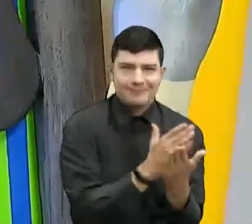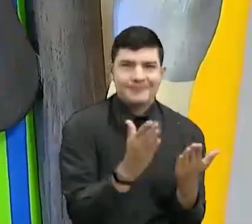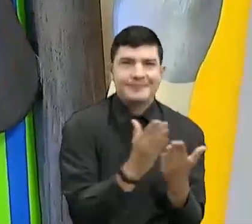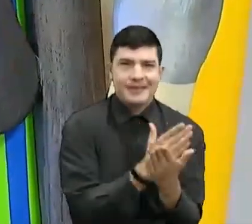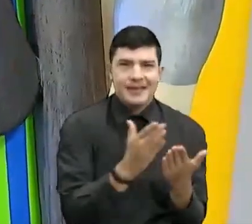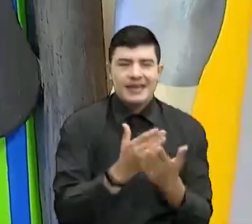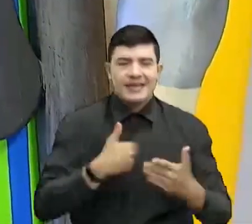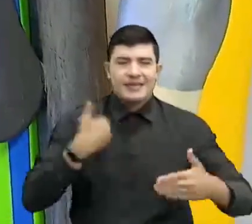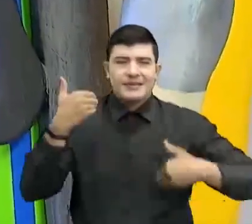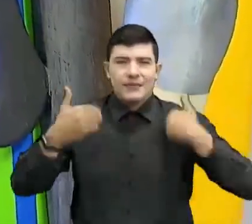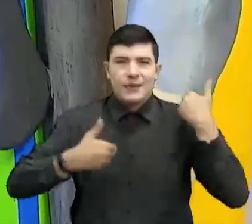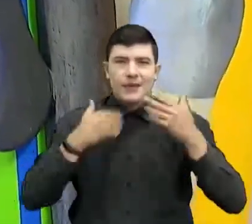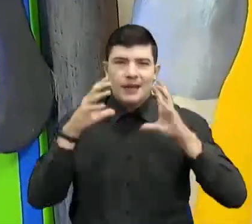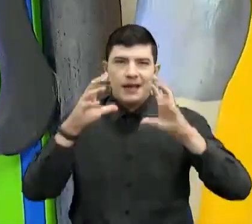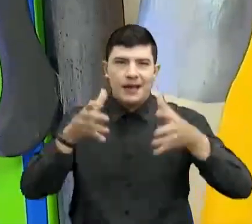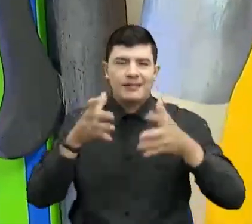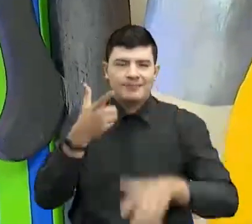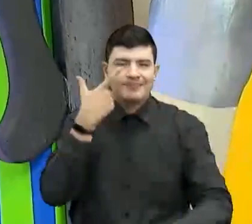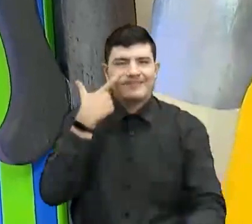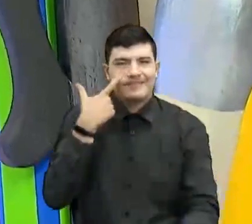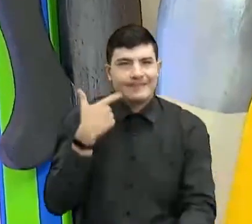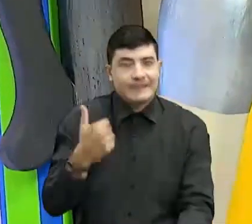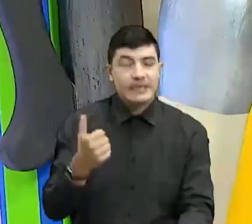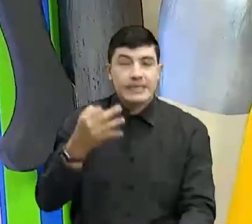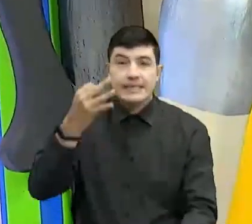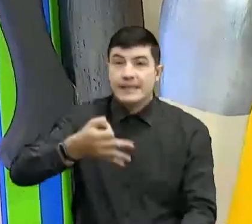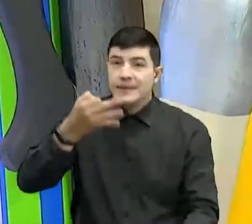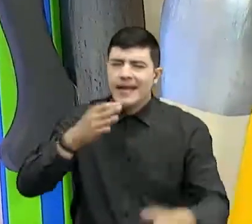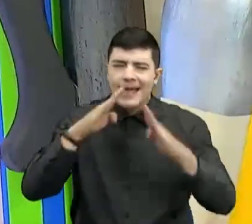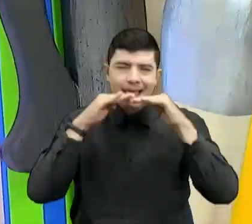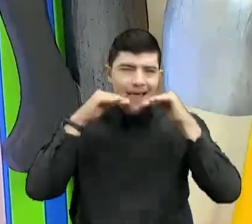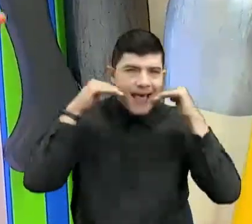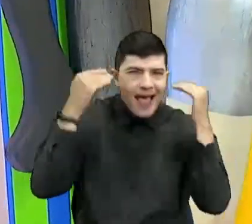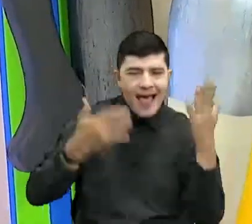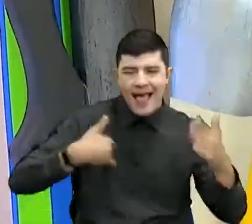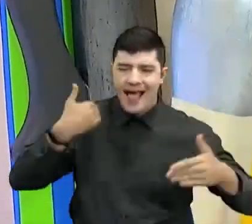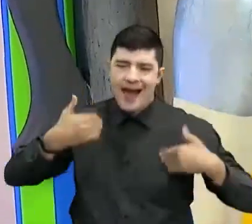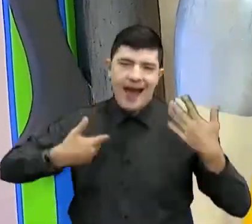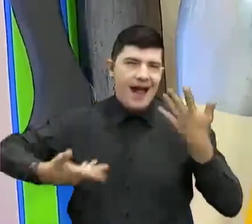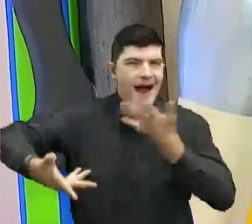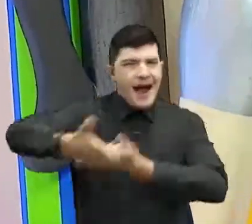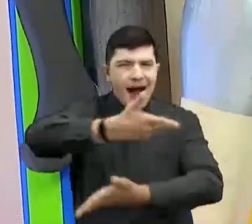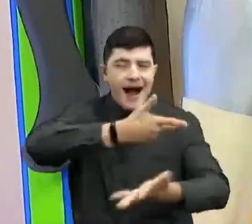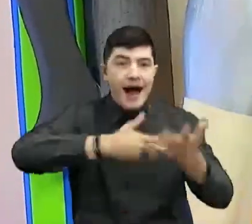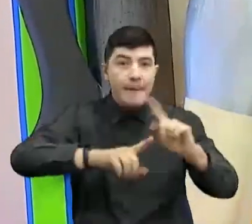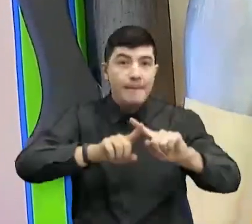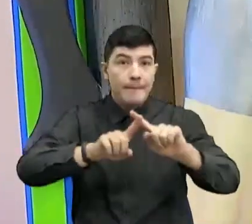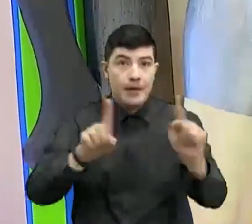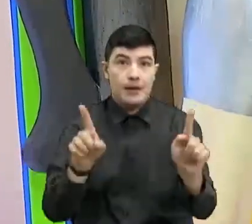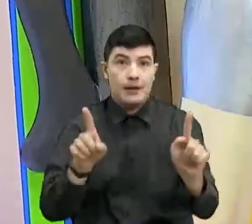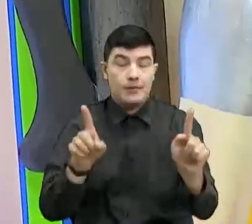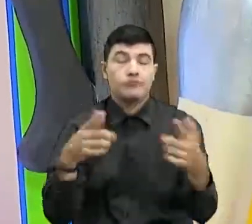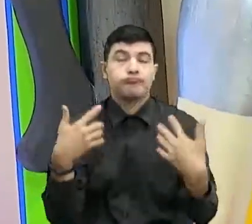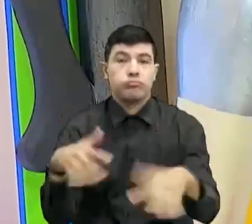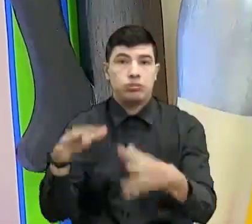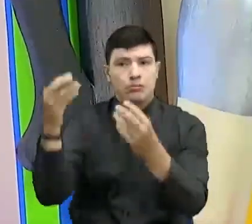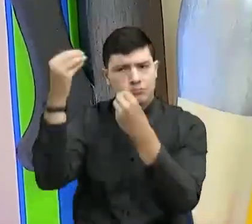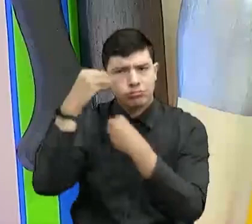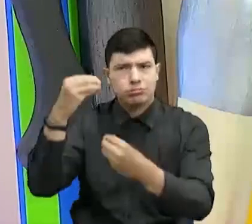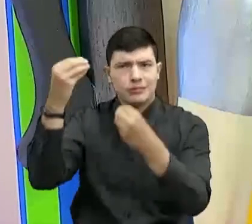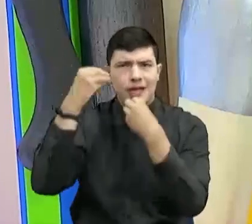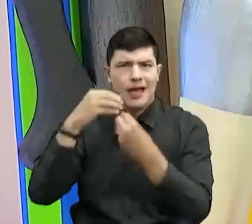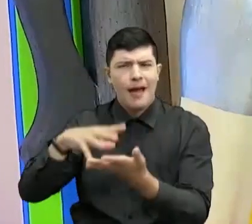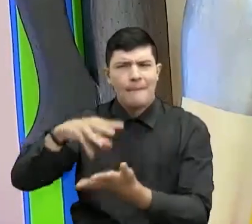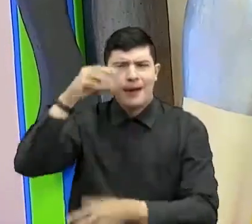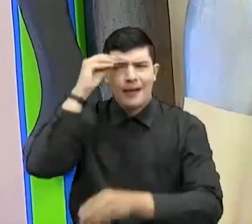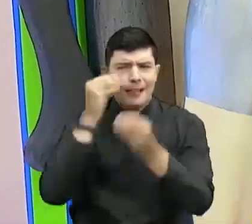de esta clase maravillosa que siempre nos hace reír, nos hace divertir muchísimo, pero, sobre todo, nos enseña demasiado.